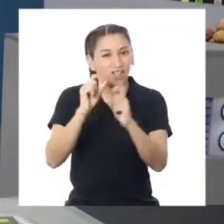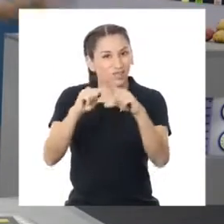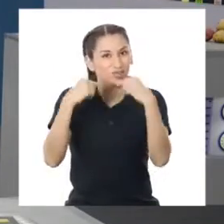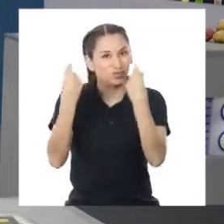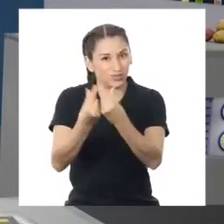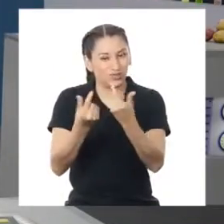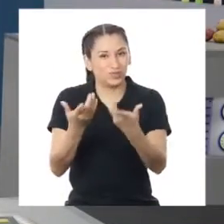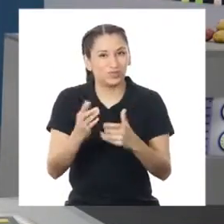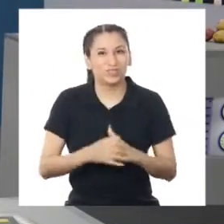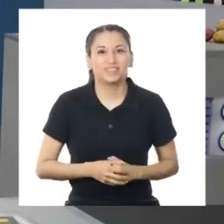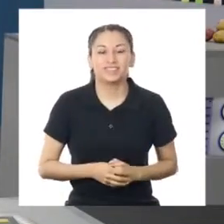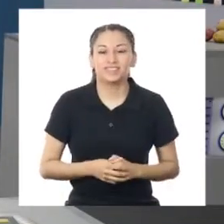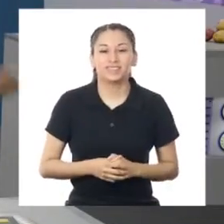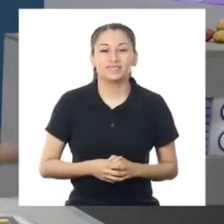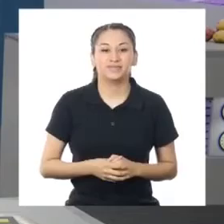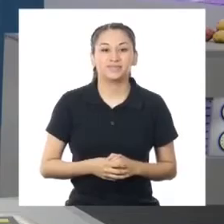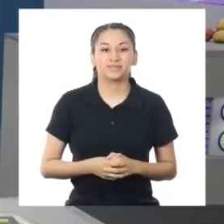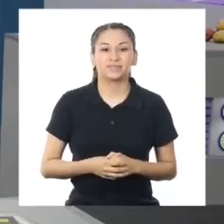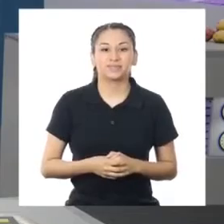¡Equipo armadillo!